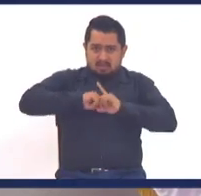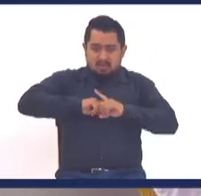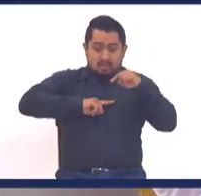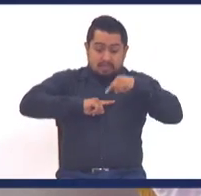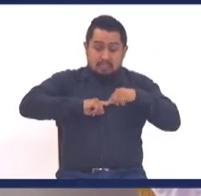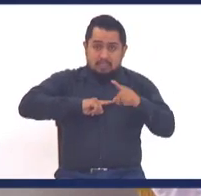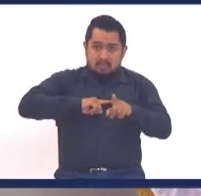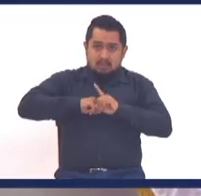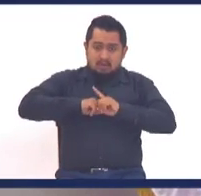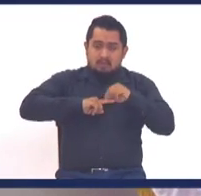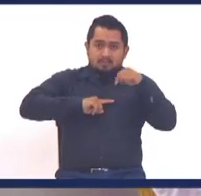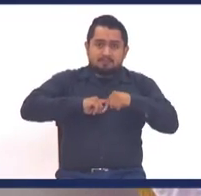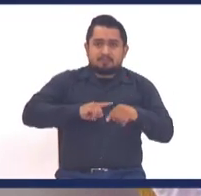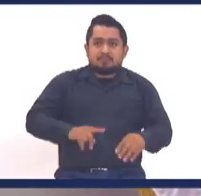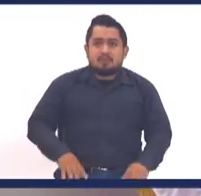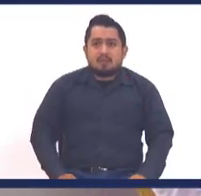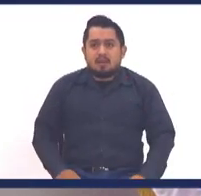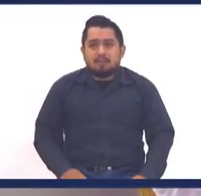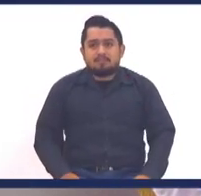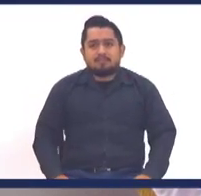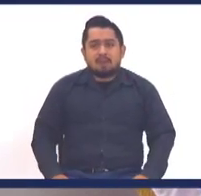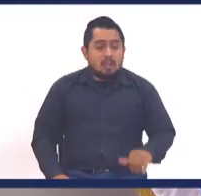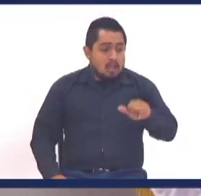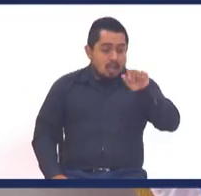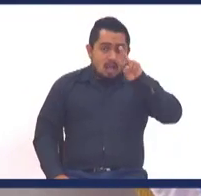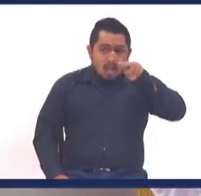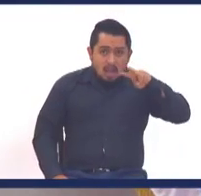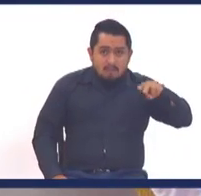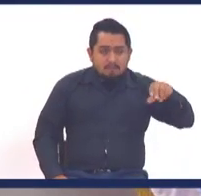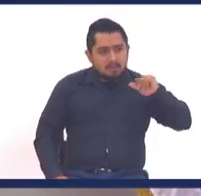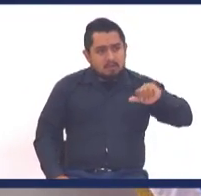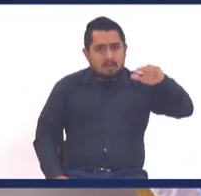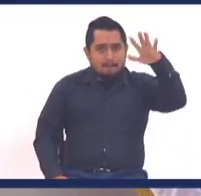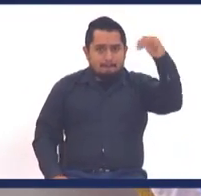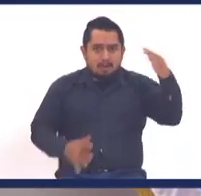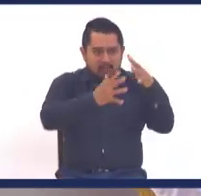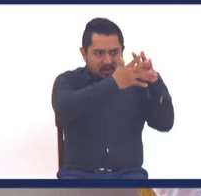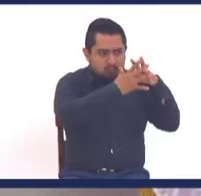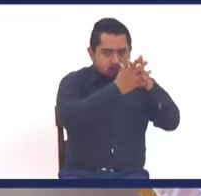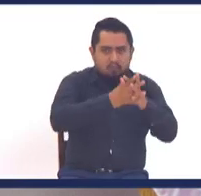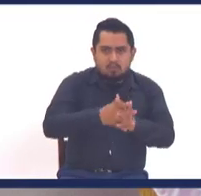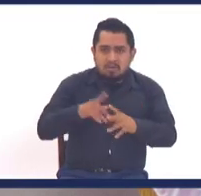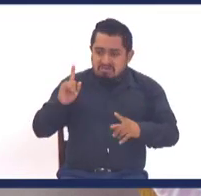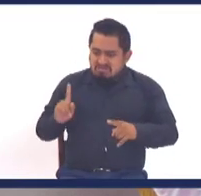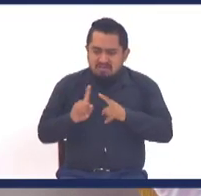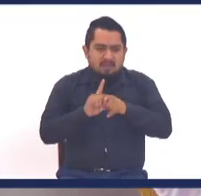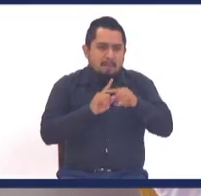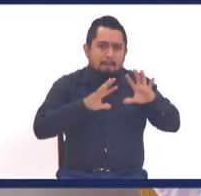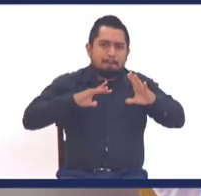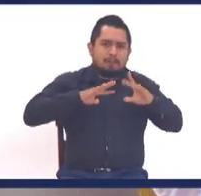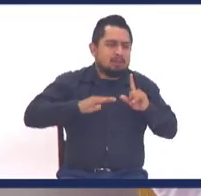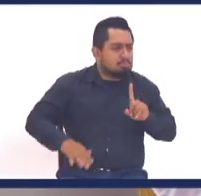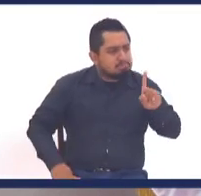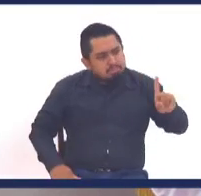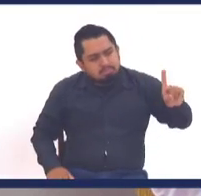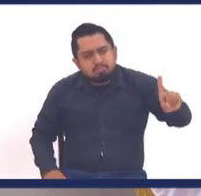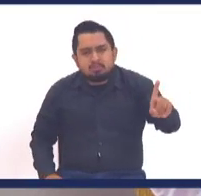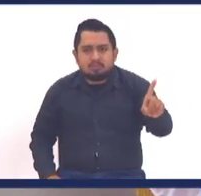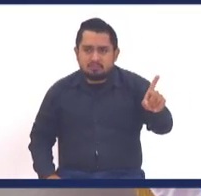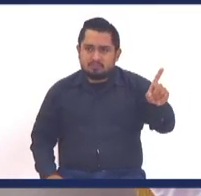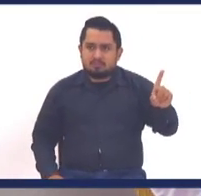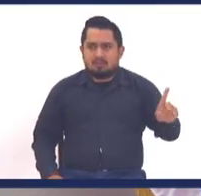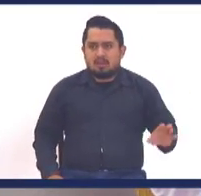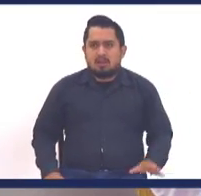iglesia, con sus amigos del exterior, y misioneros de Estados Unidos, me mandaba de vacaciones, casi que obligado,